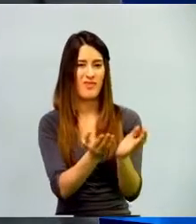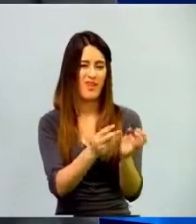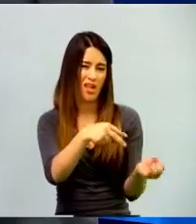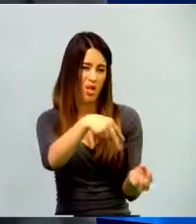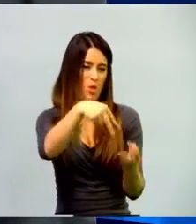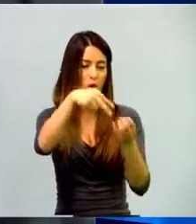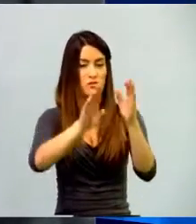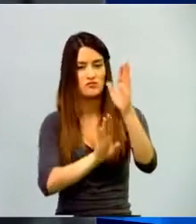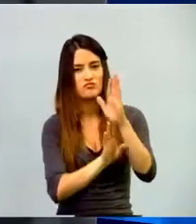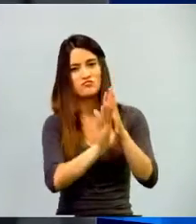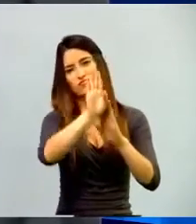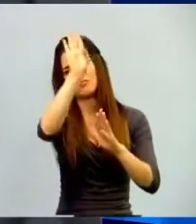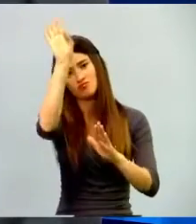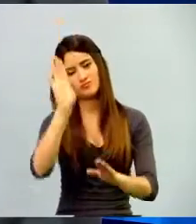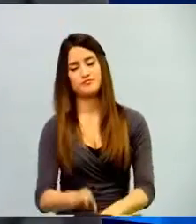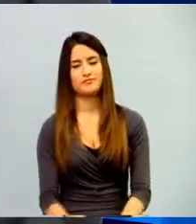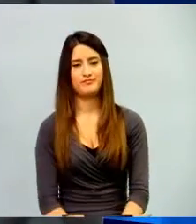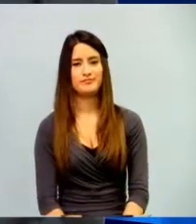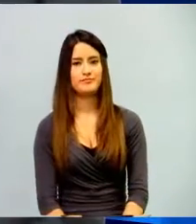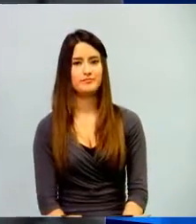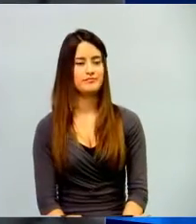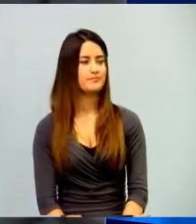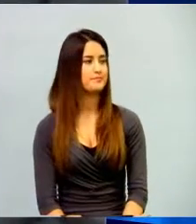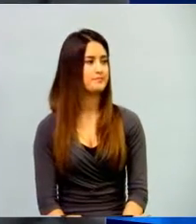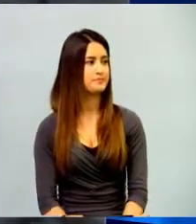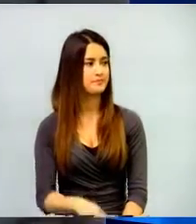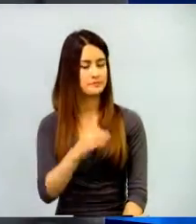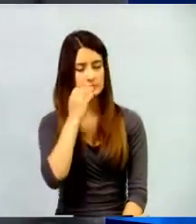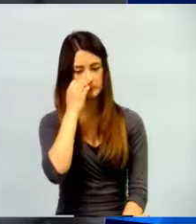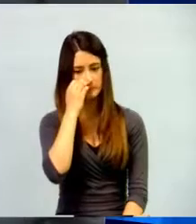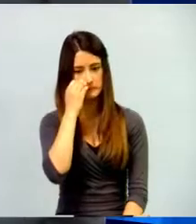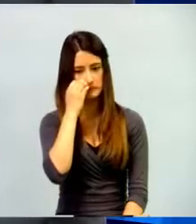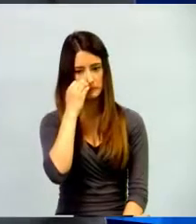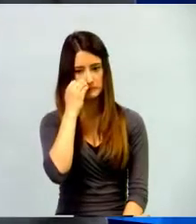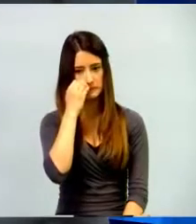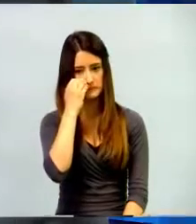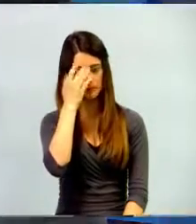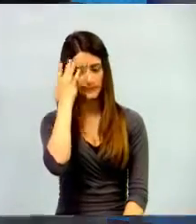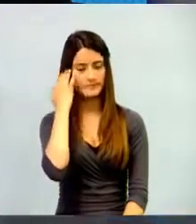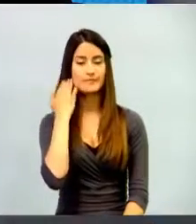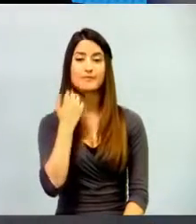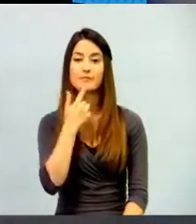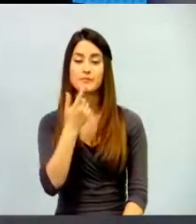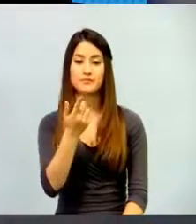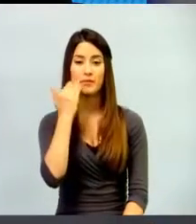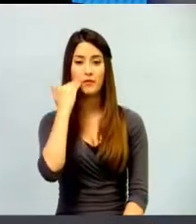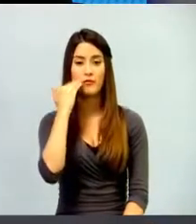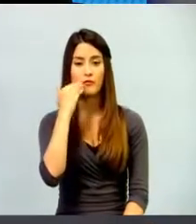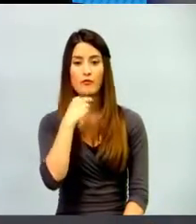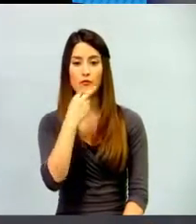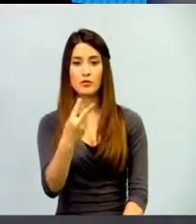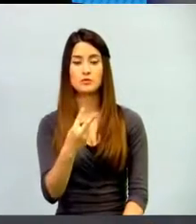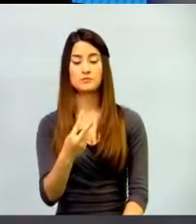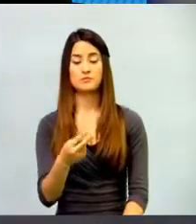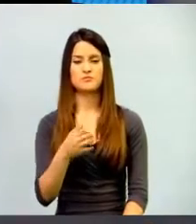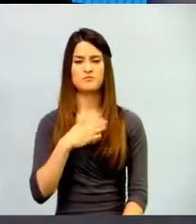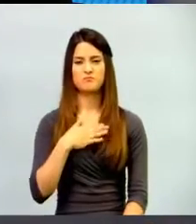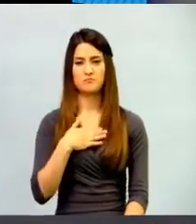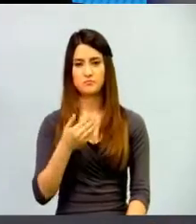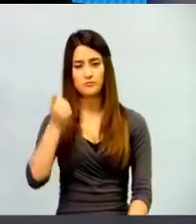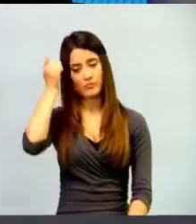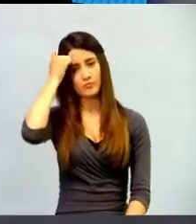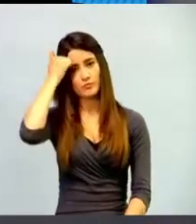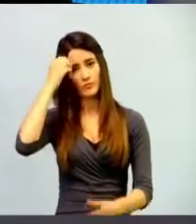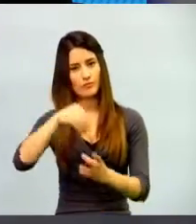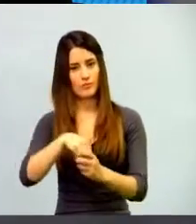aún estamos tratando de comprender. En el caso mío, que soy docente universitaria y manejo un